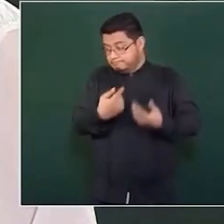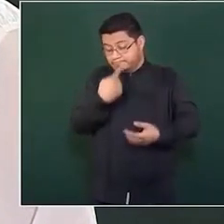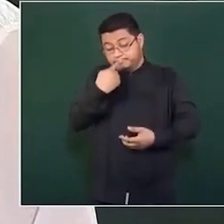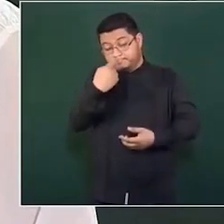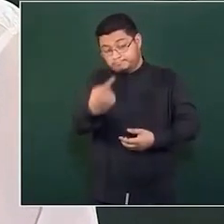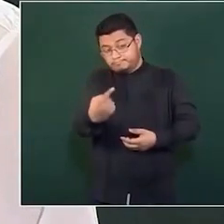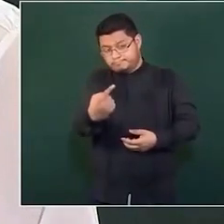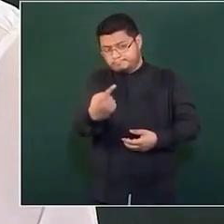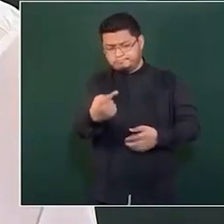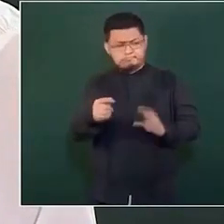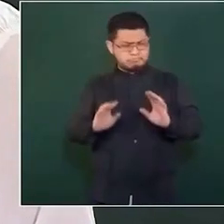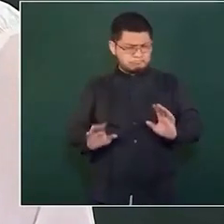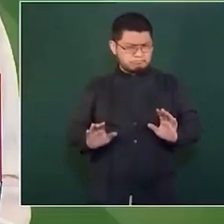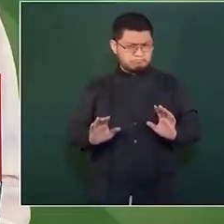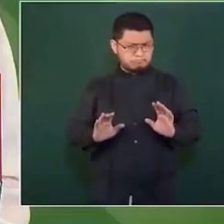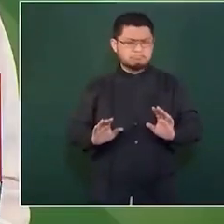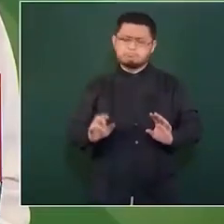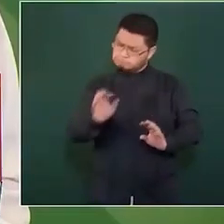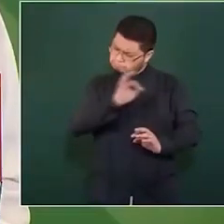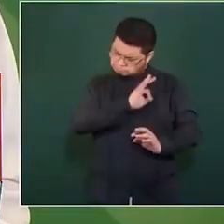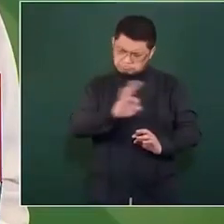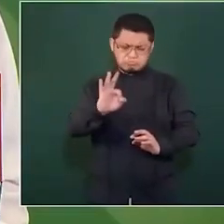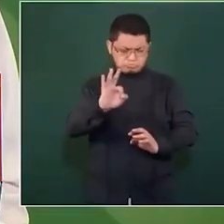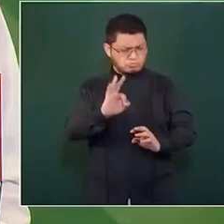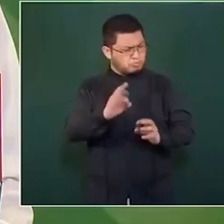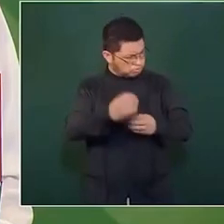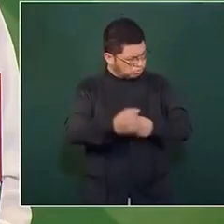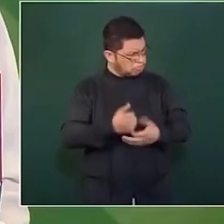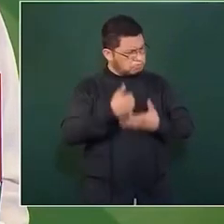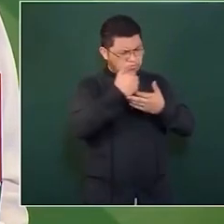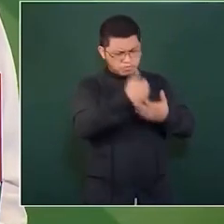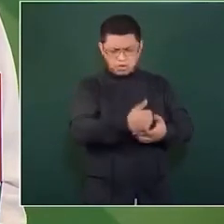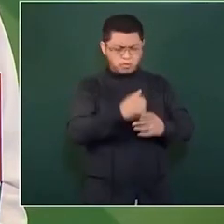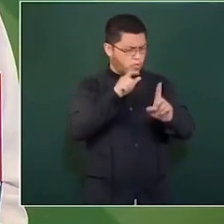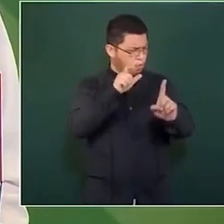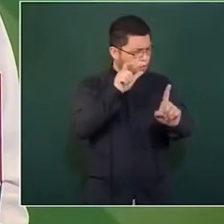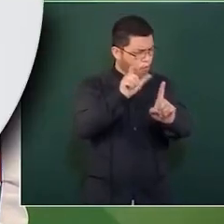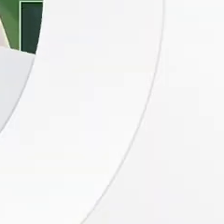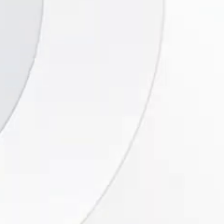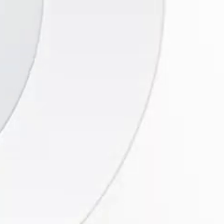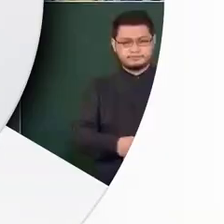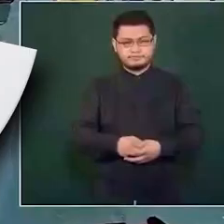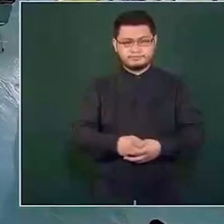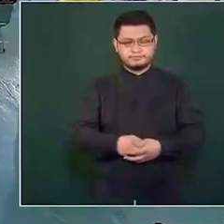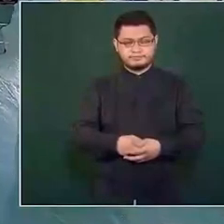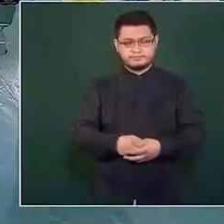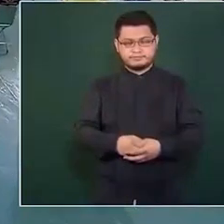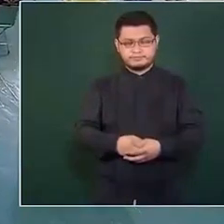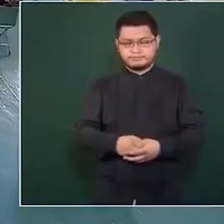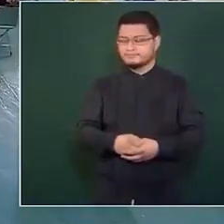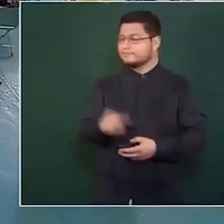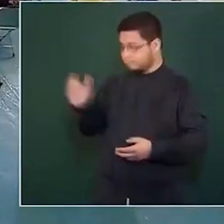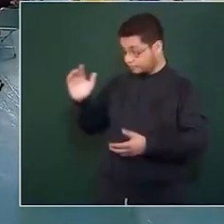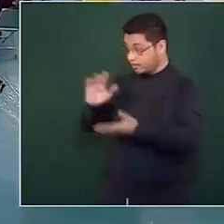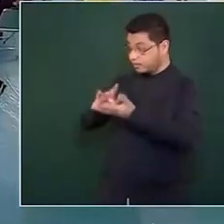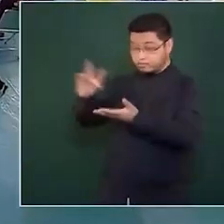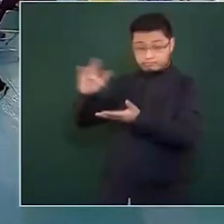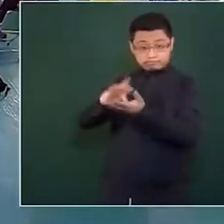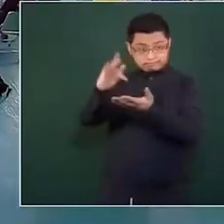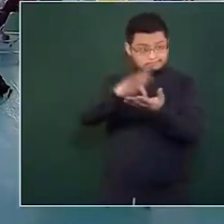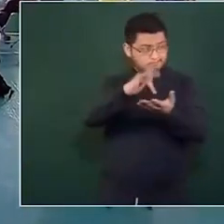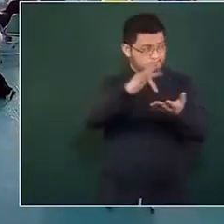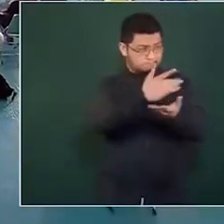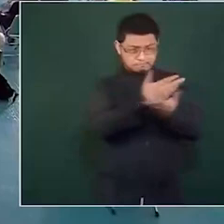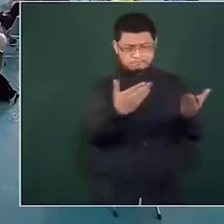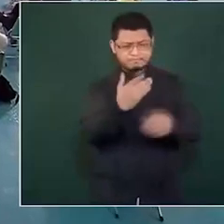se le brindaría toda la protección a él, a su familia. Gracias, presidente. Buenos días, buenos días a